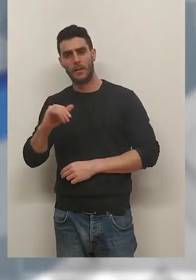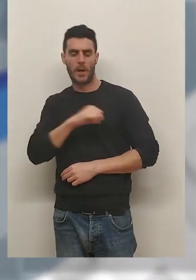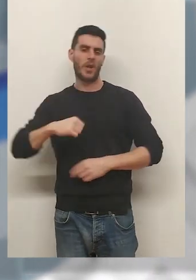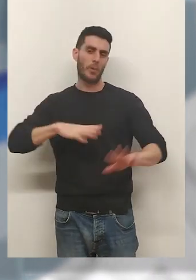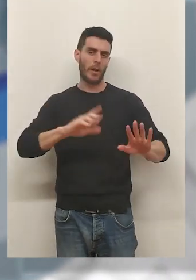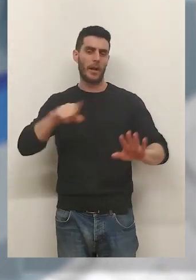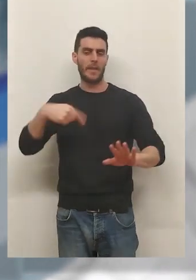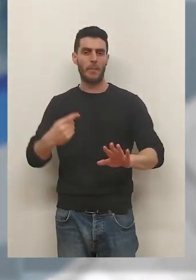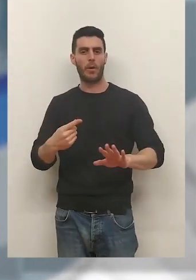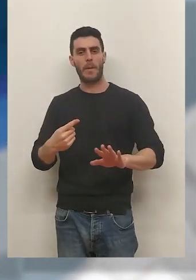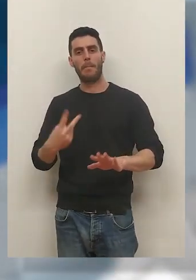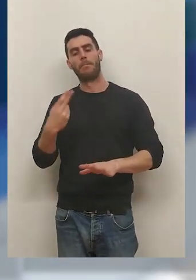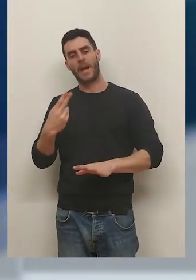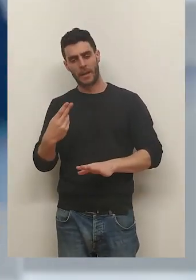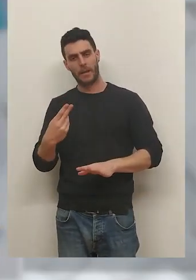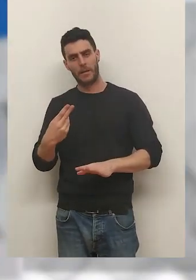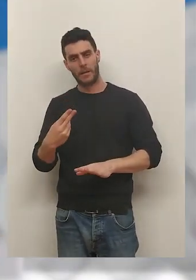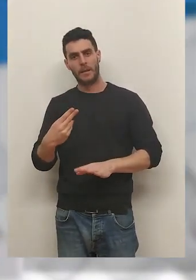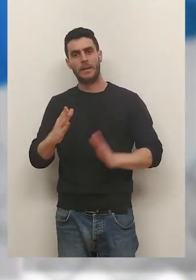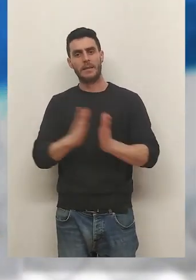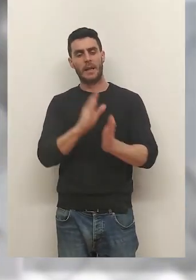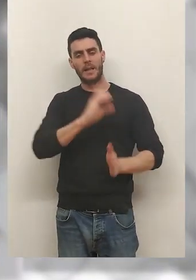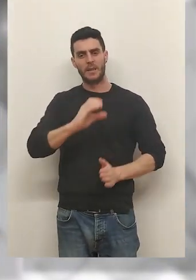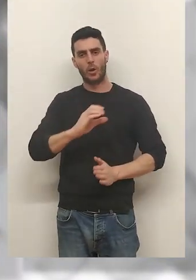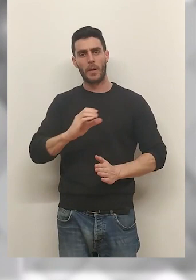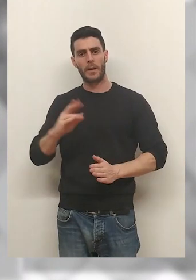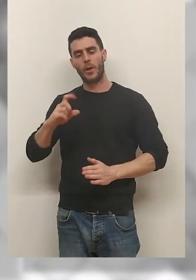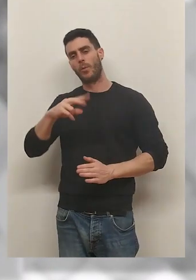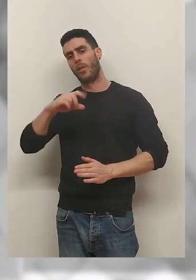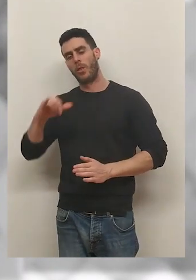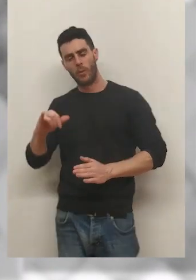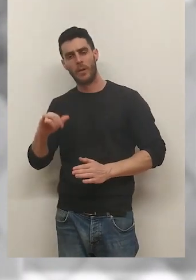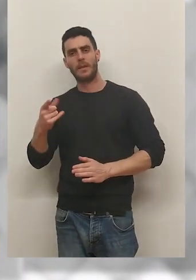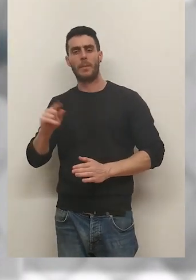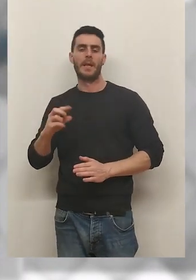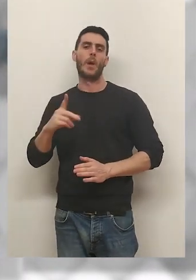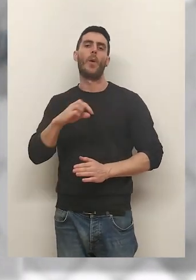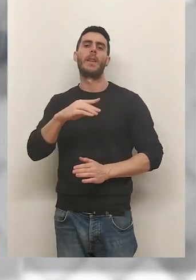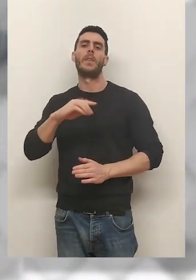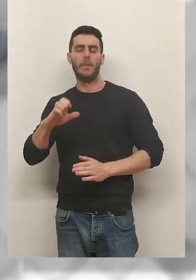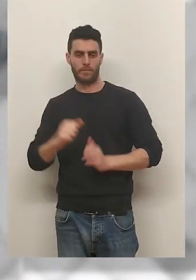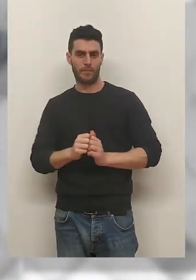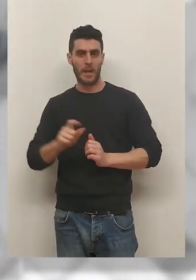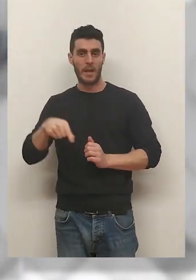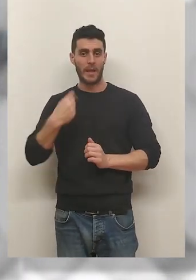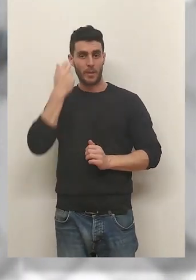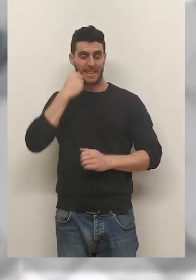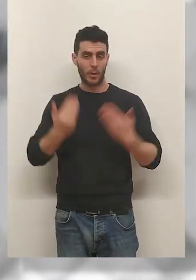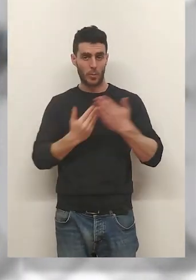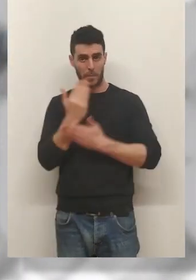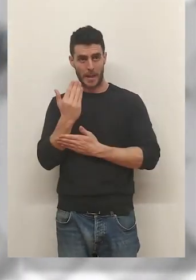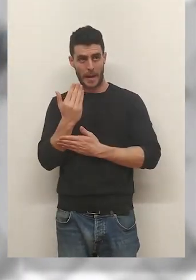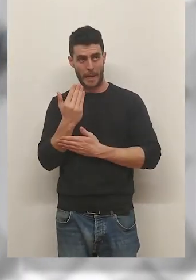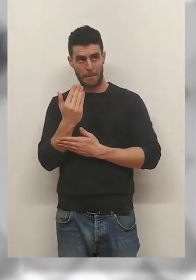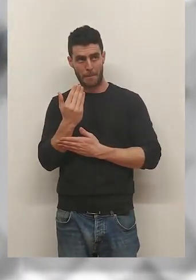mano individual y luego en mano parejas jugarán Oberena-San Cristóbal con Irurzum y Huarte. Luego el sábado por la